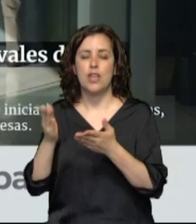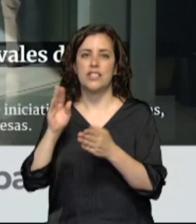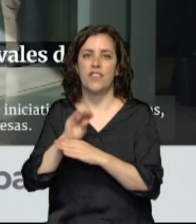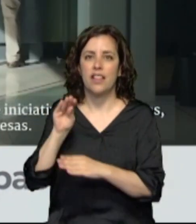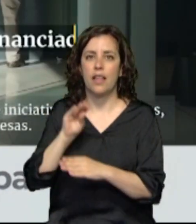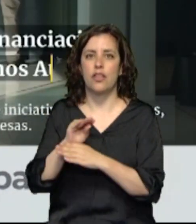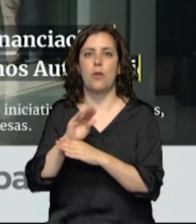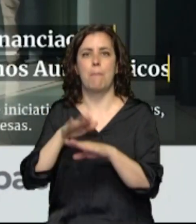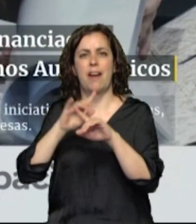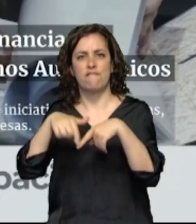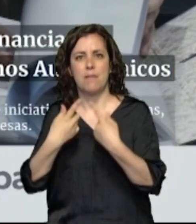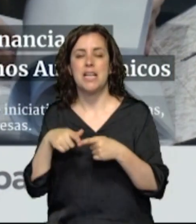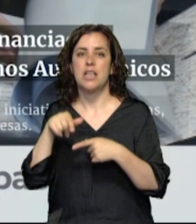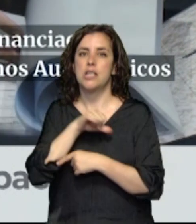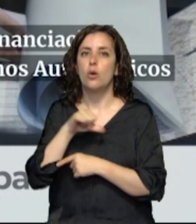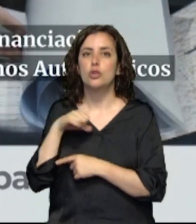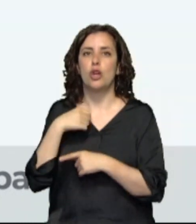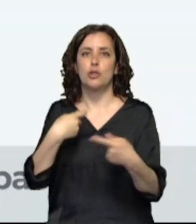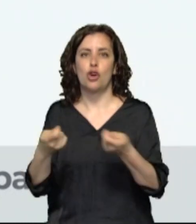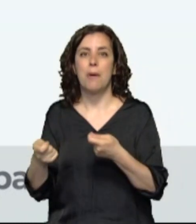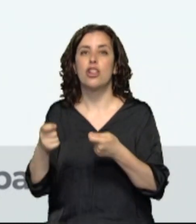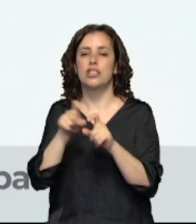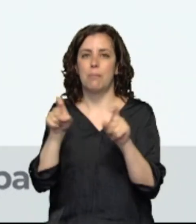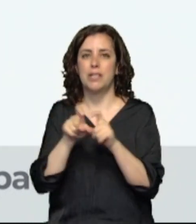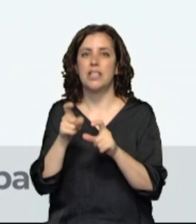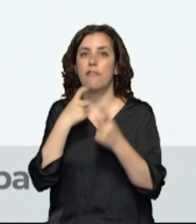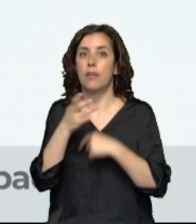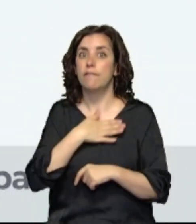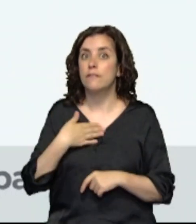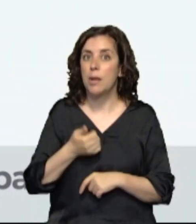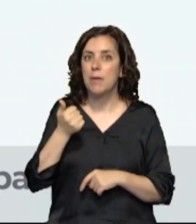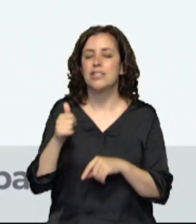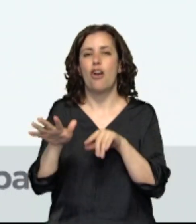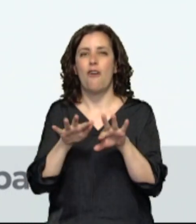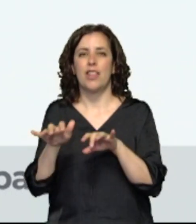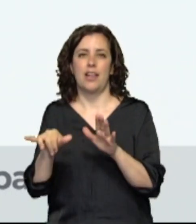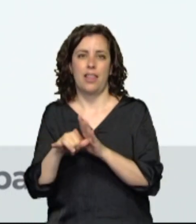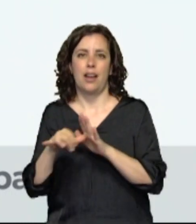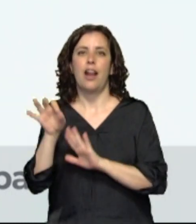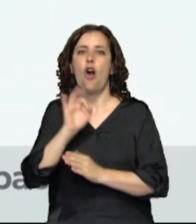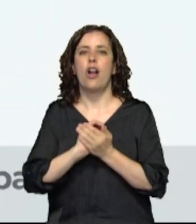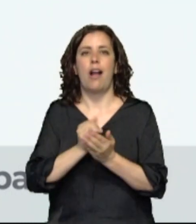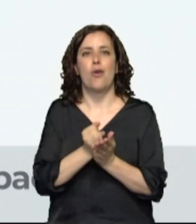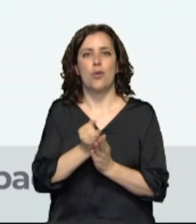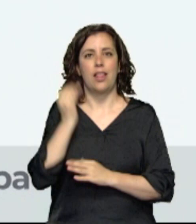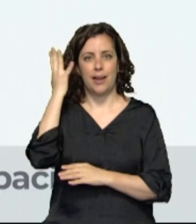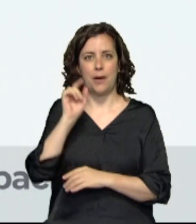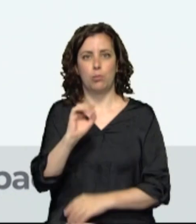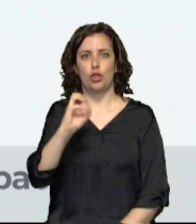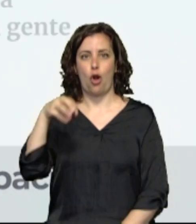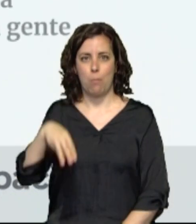iniciativas para familias, autónomos, comercios y empresas. Infórmate en tu oficina más cercana o en cajaruraldenavarra